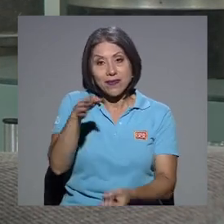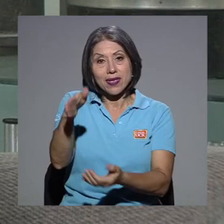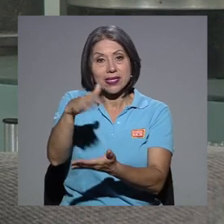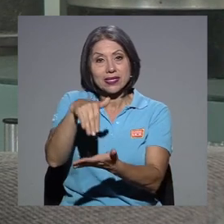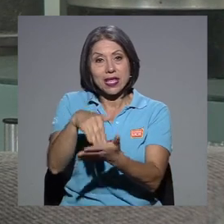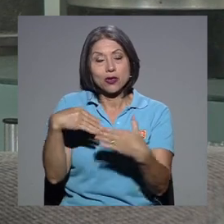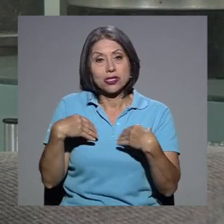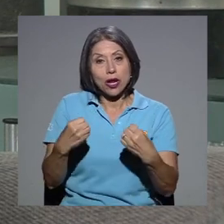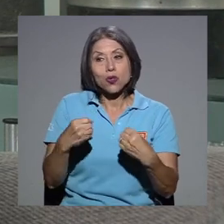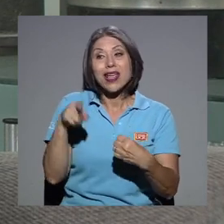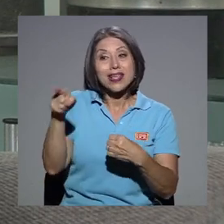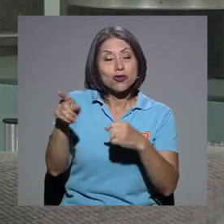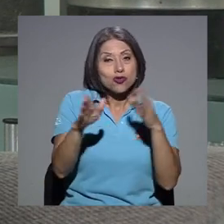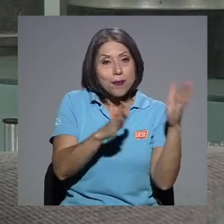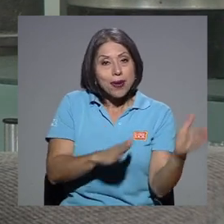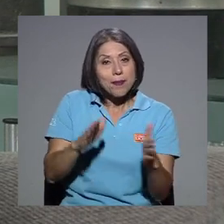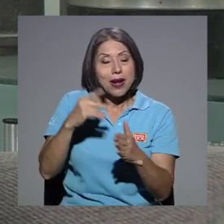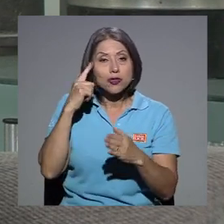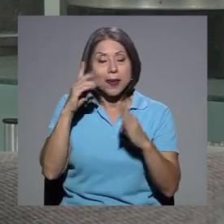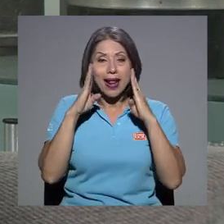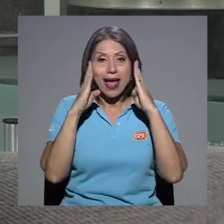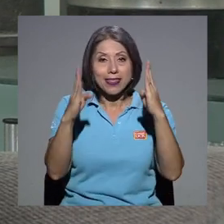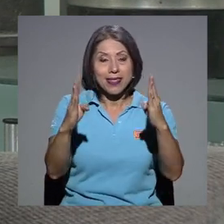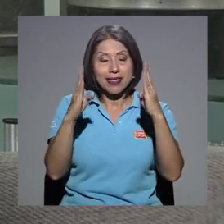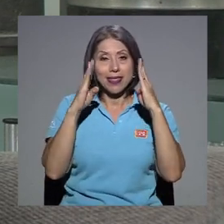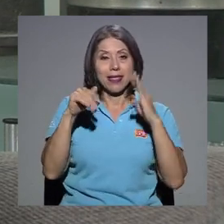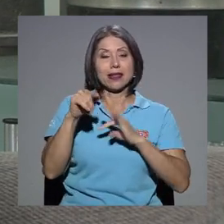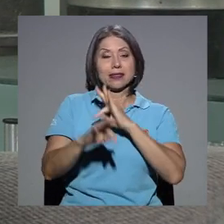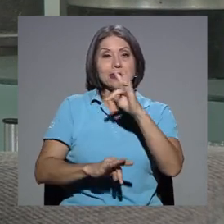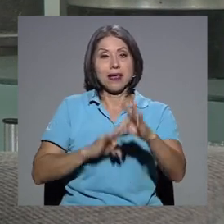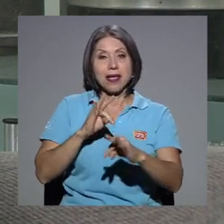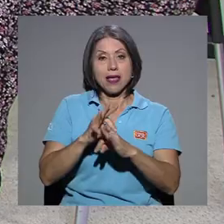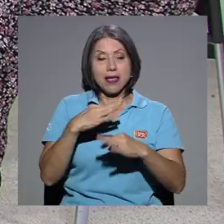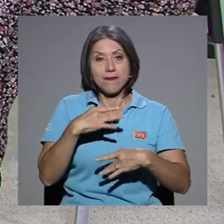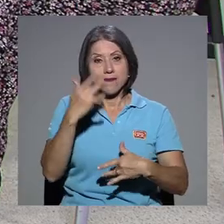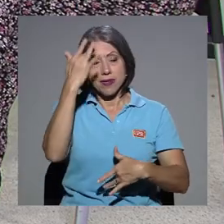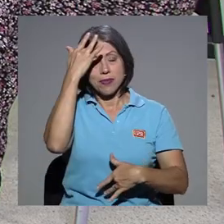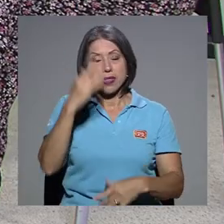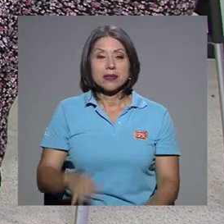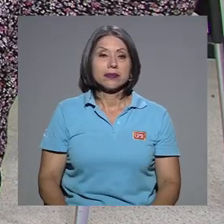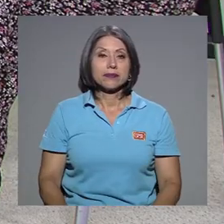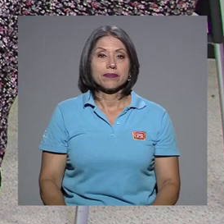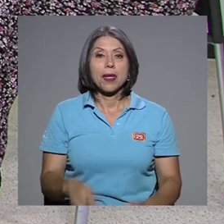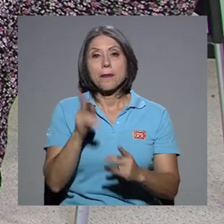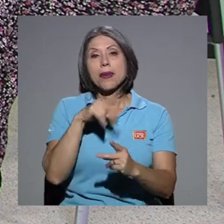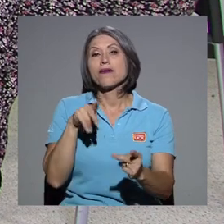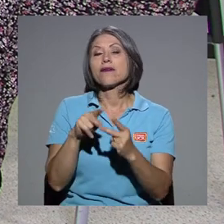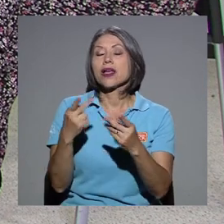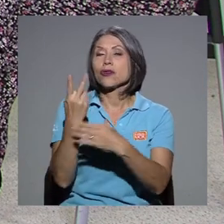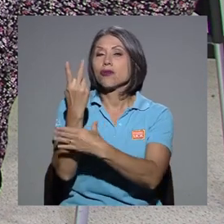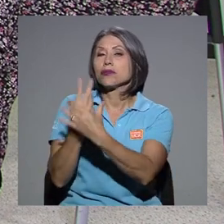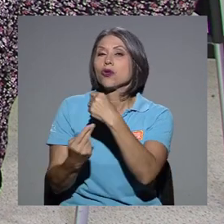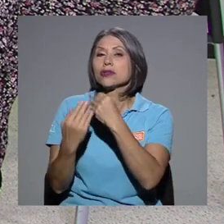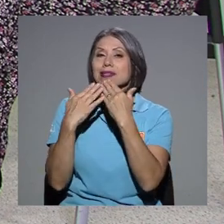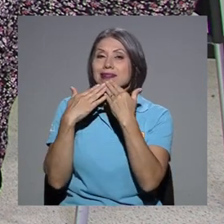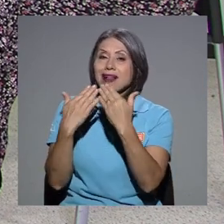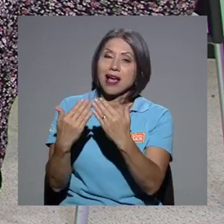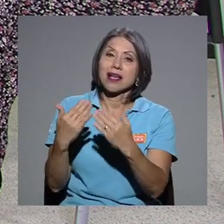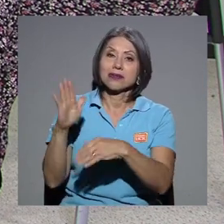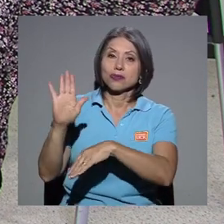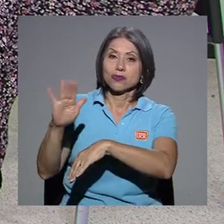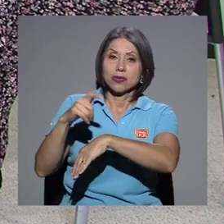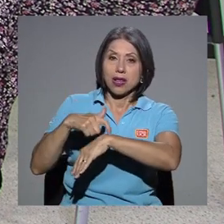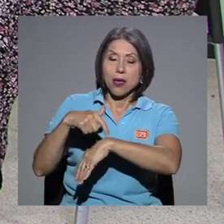que están preparados para atendernos en todo este tipo de enfermedades. Perfecto. Muchísimas gracias a las dos por el tiempo,